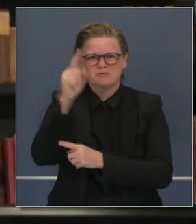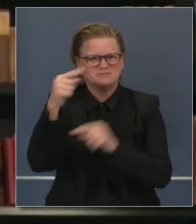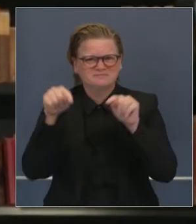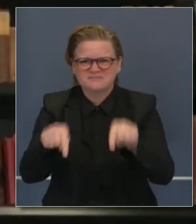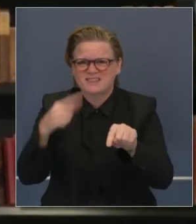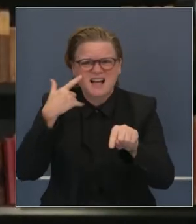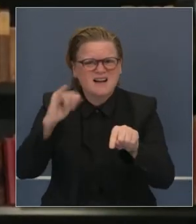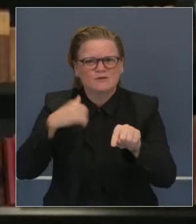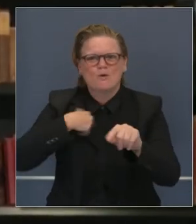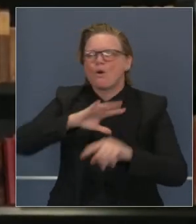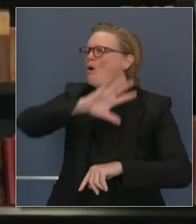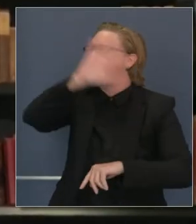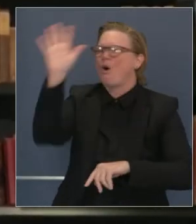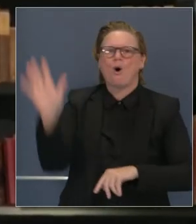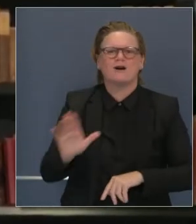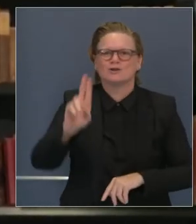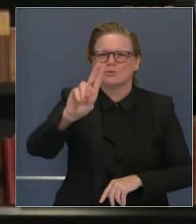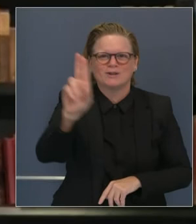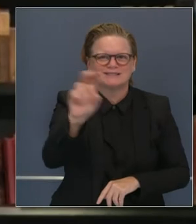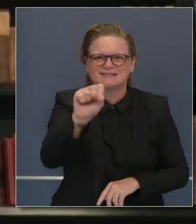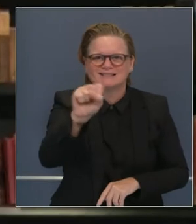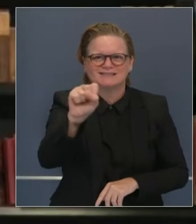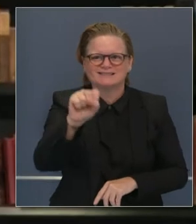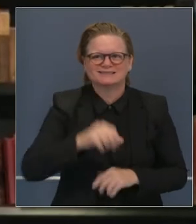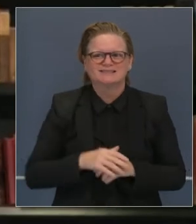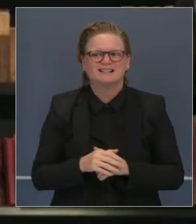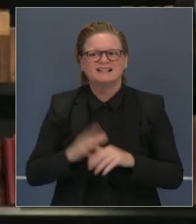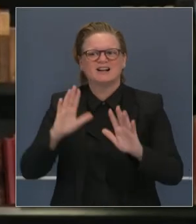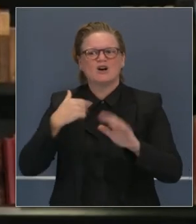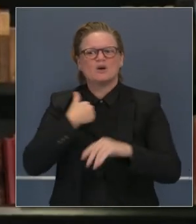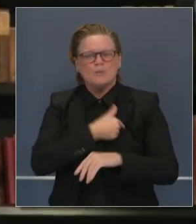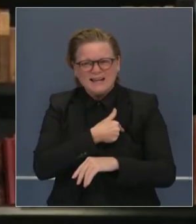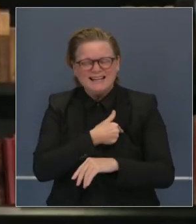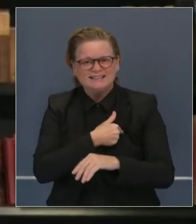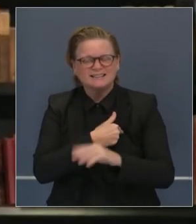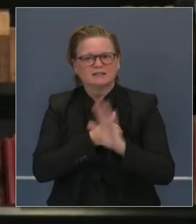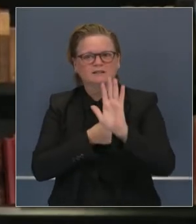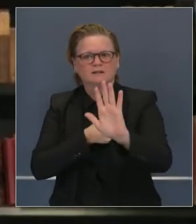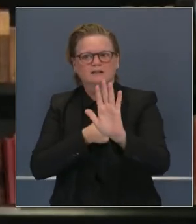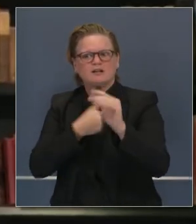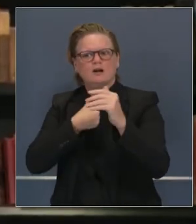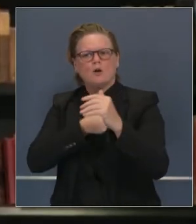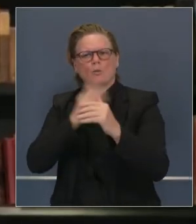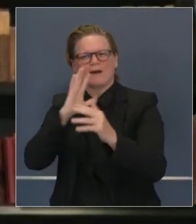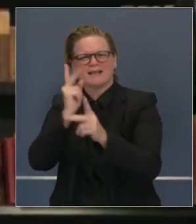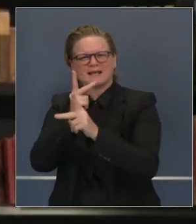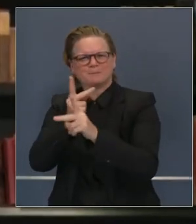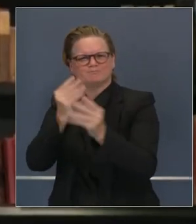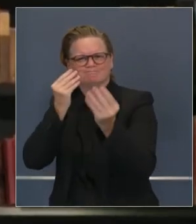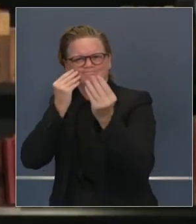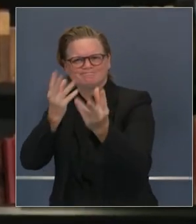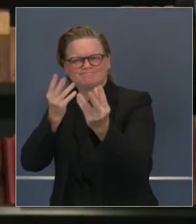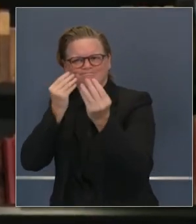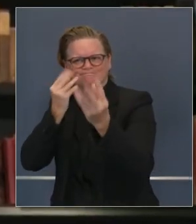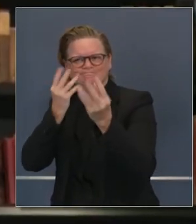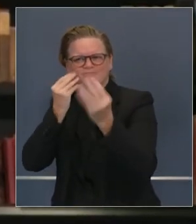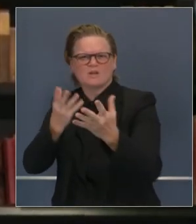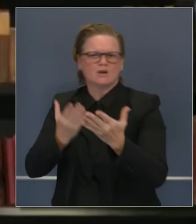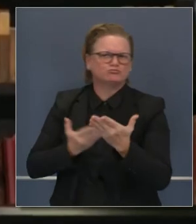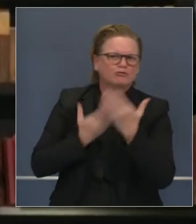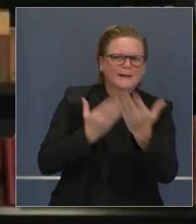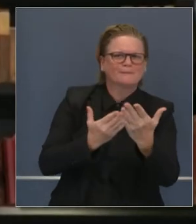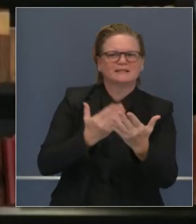les puedo asegurar que estaremos difundiendo más información, más